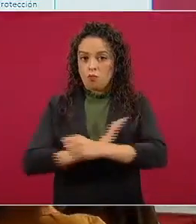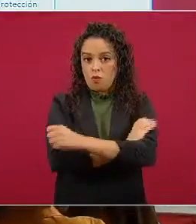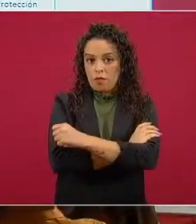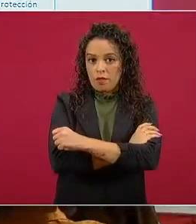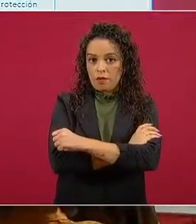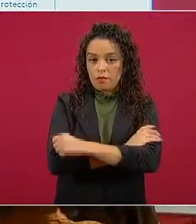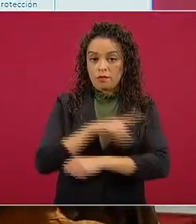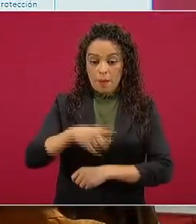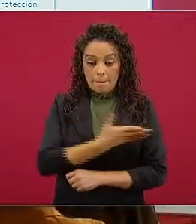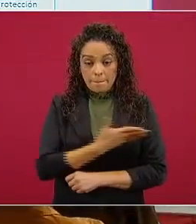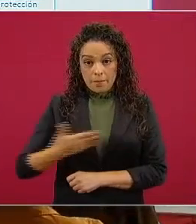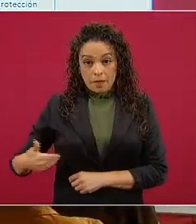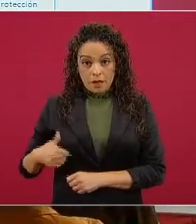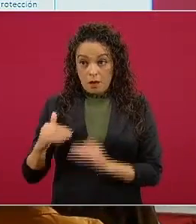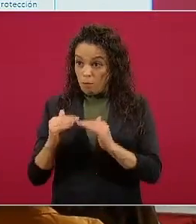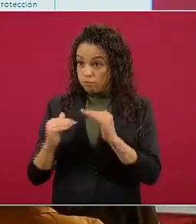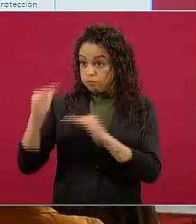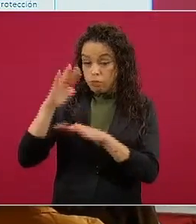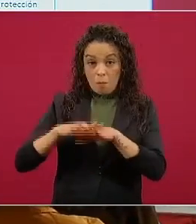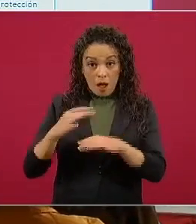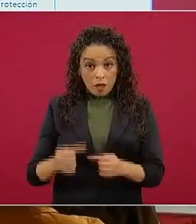poderes cumplido